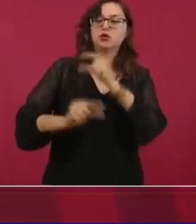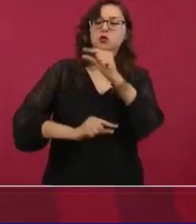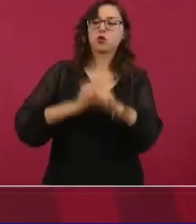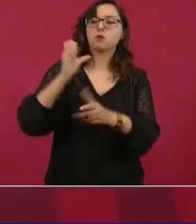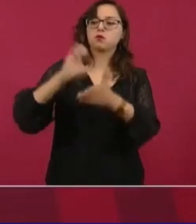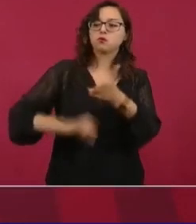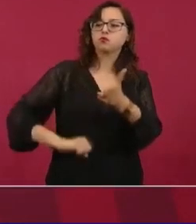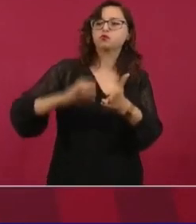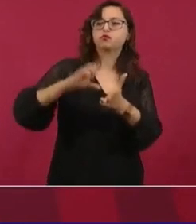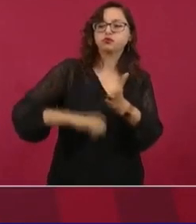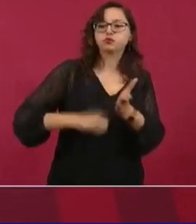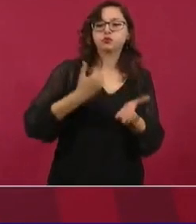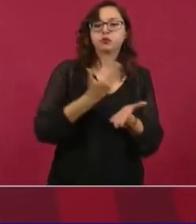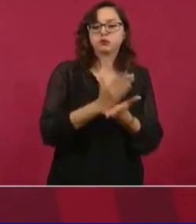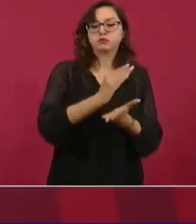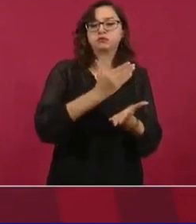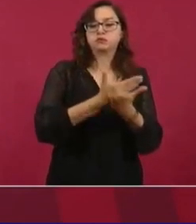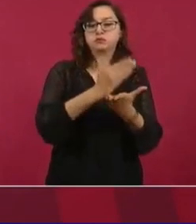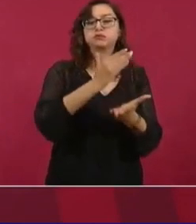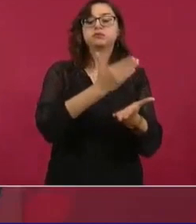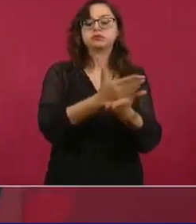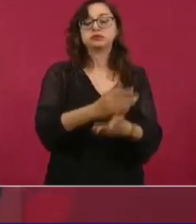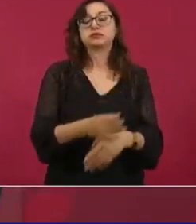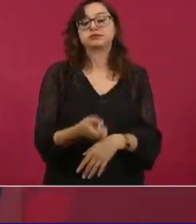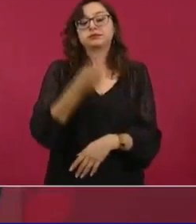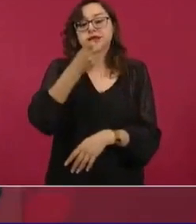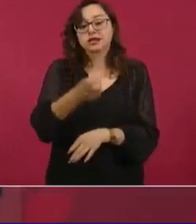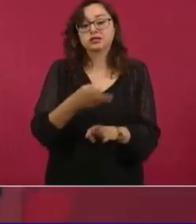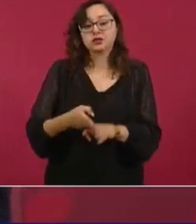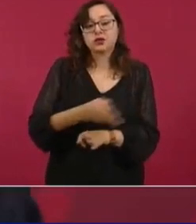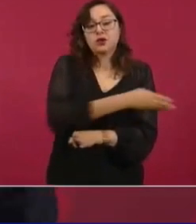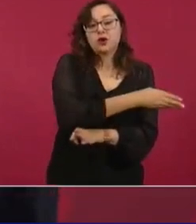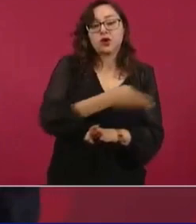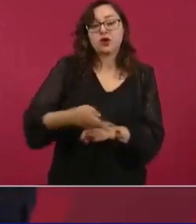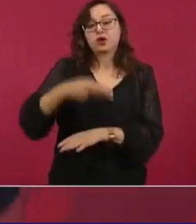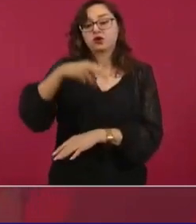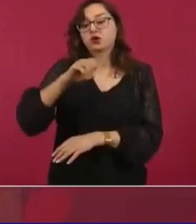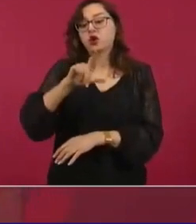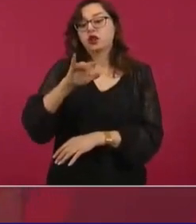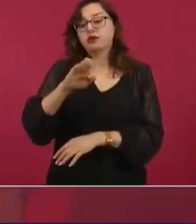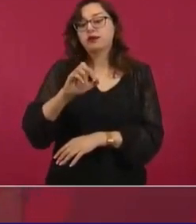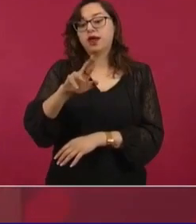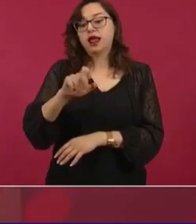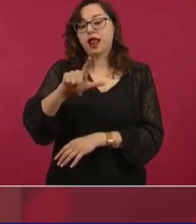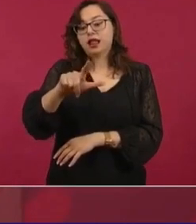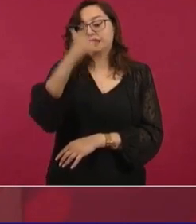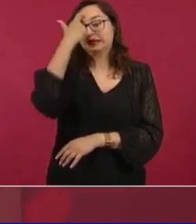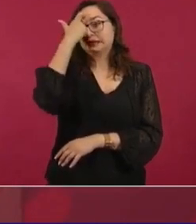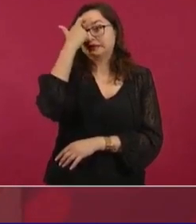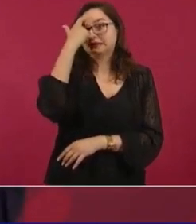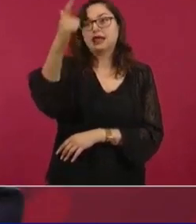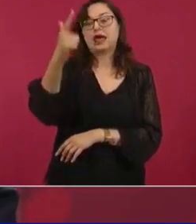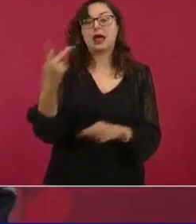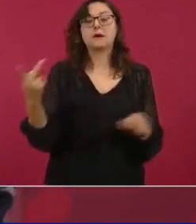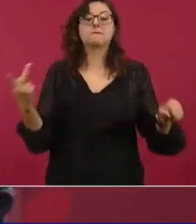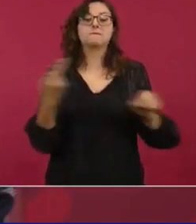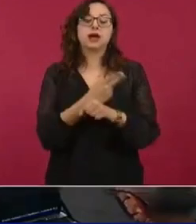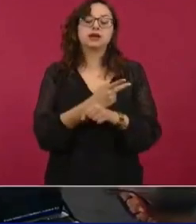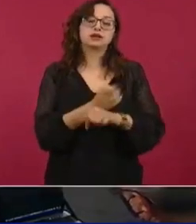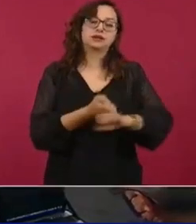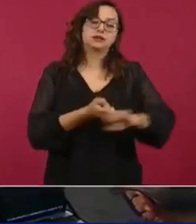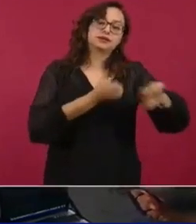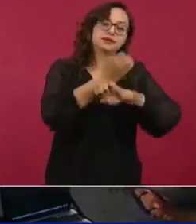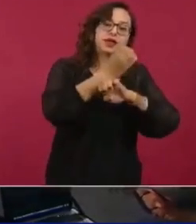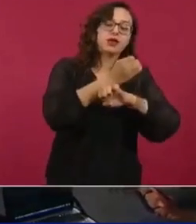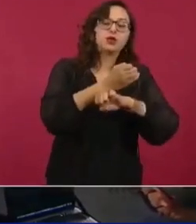Eso lo crearon en el periodo neoliberal. Y así endeudaron a estados y a municipios.